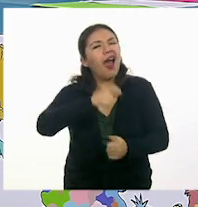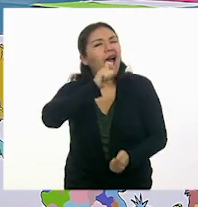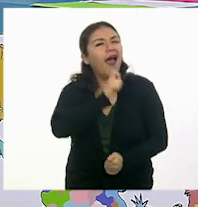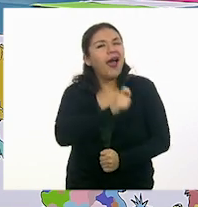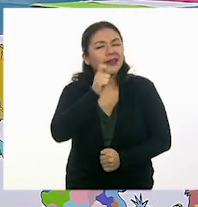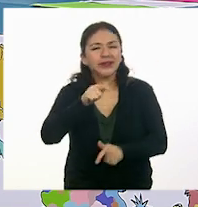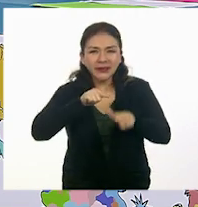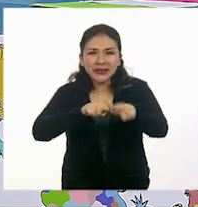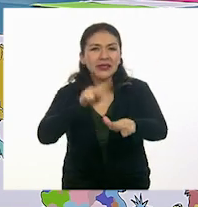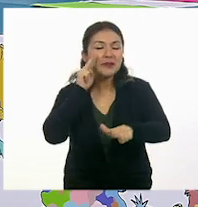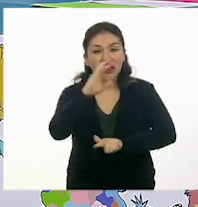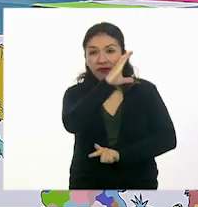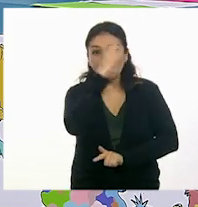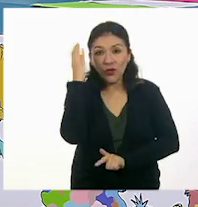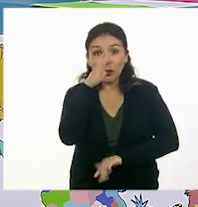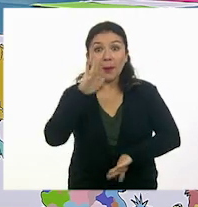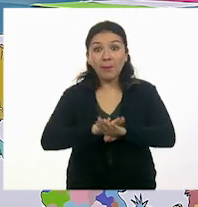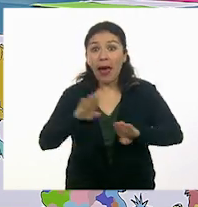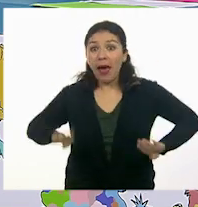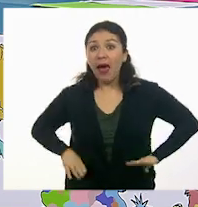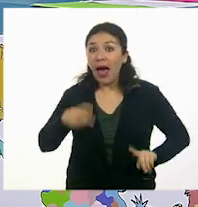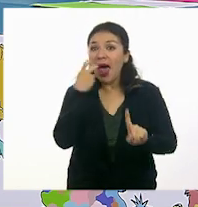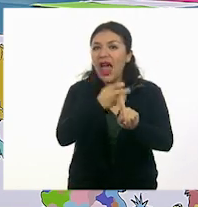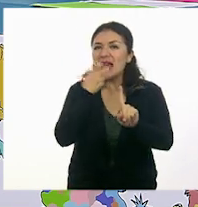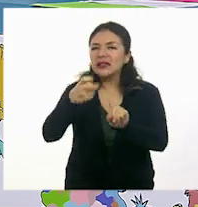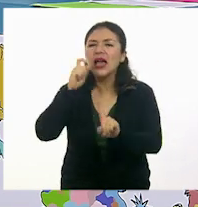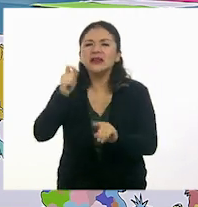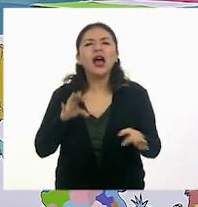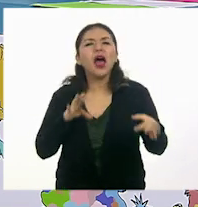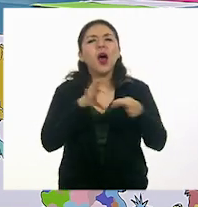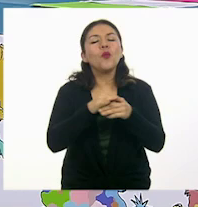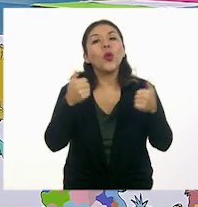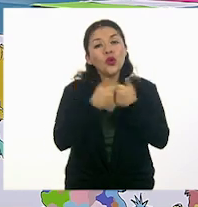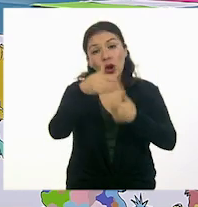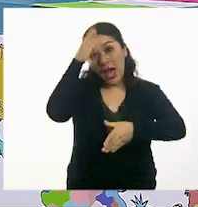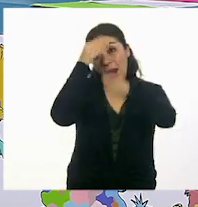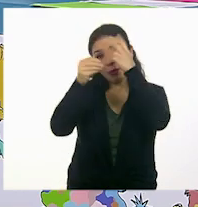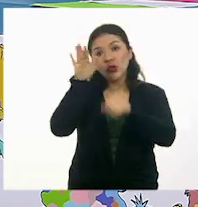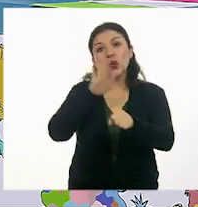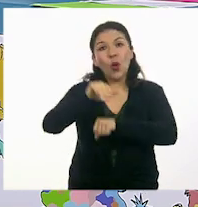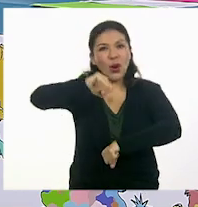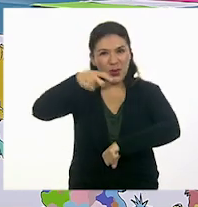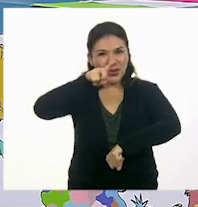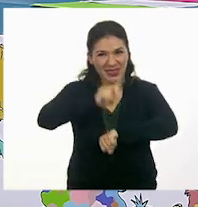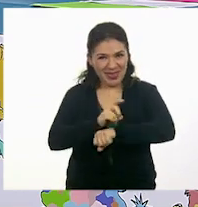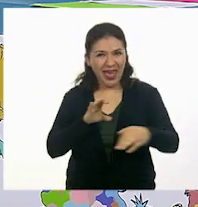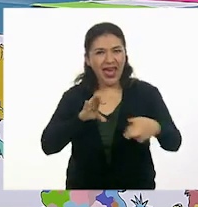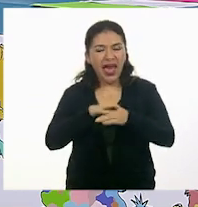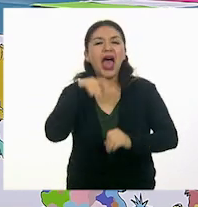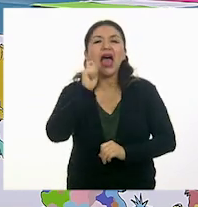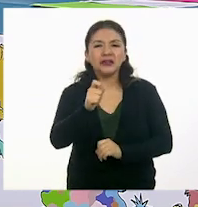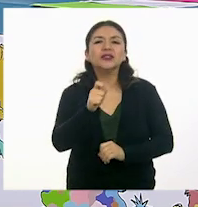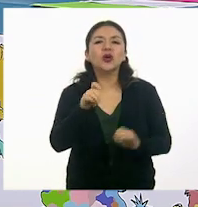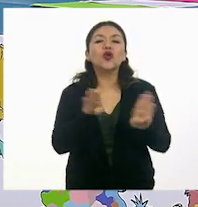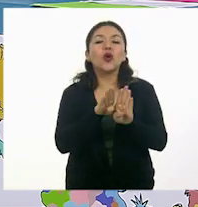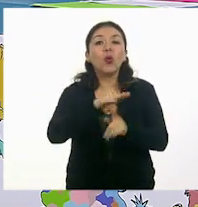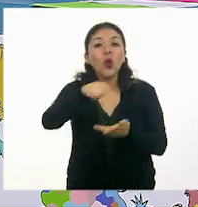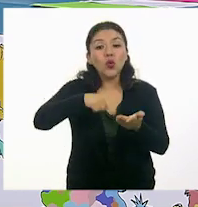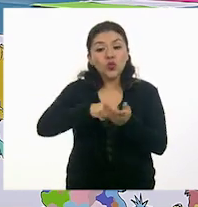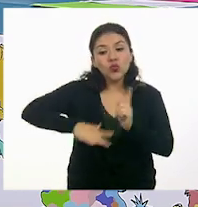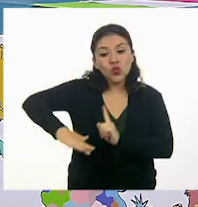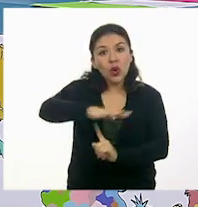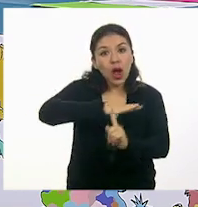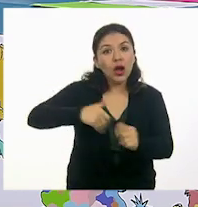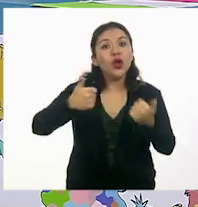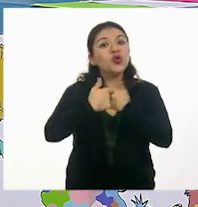viendo las fotografías. En especial, aquellas que se ligan con nuestro aprendizaje esperado del día de hoy, que nos va a hablar sobre el espacio y